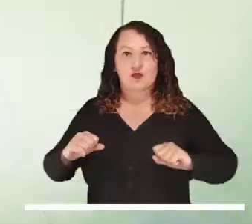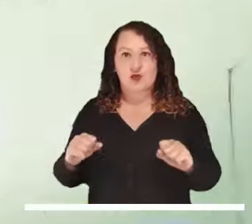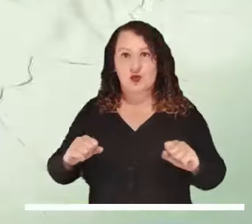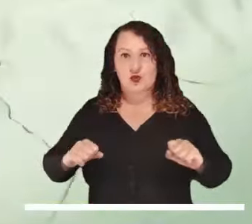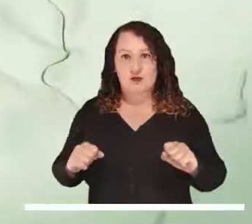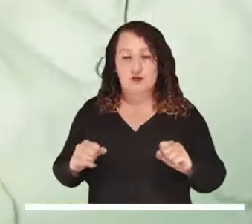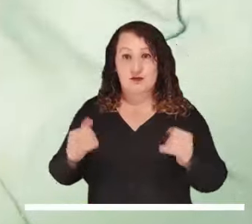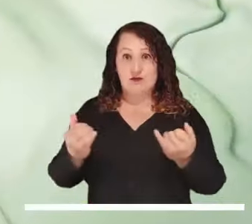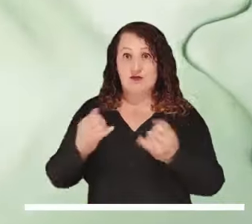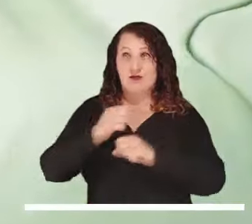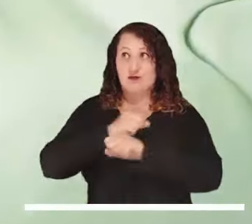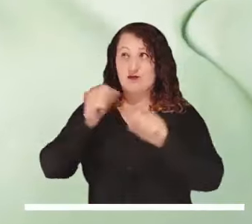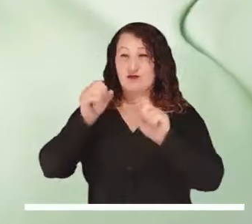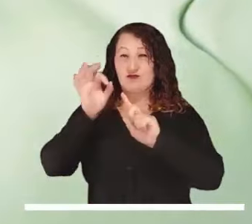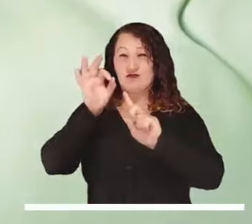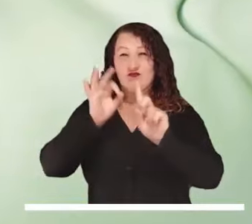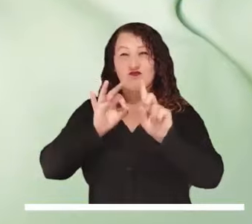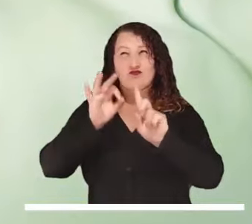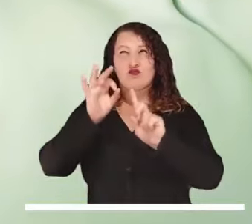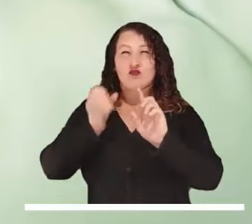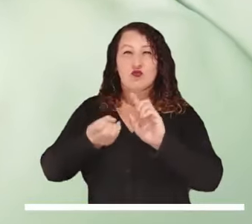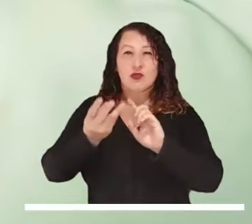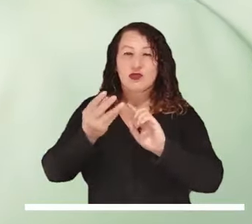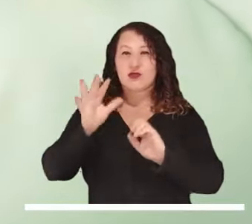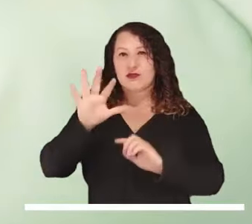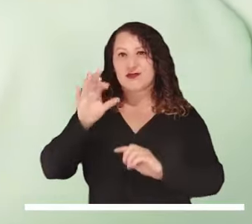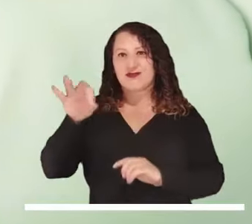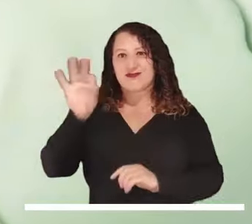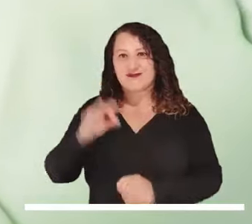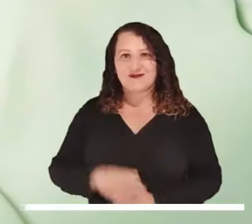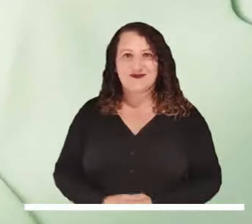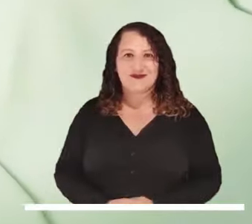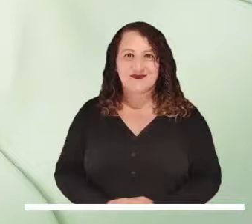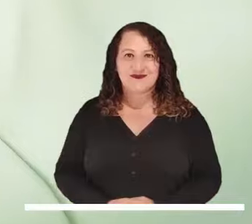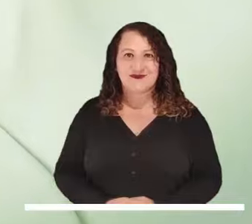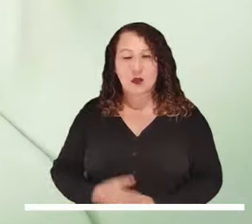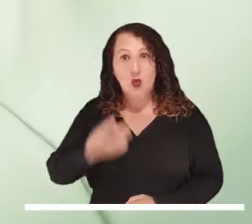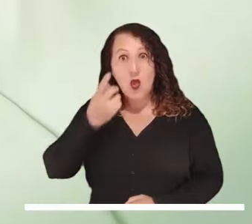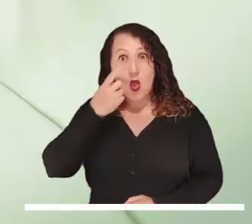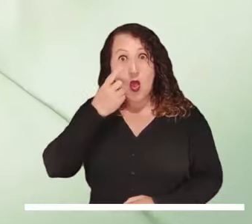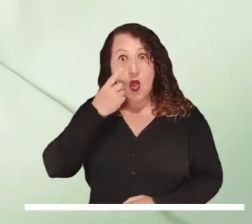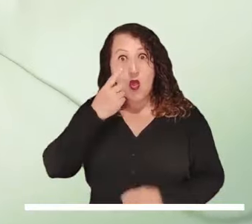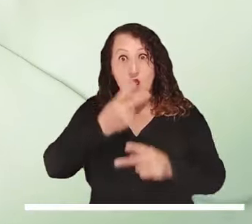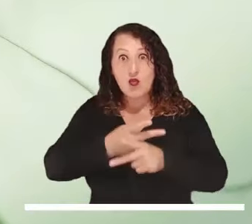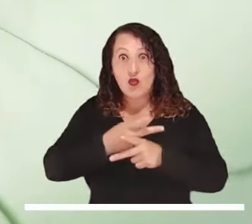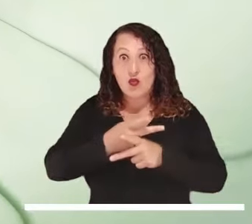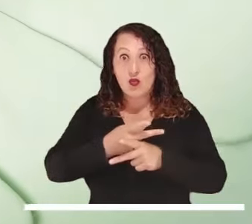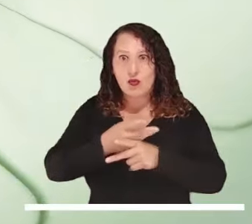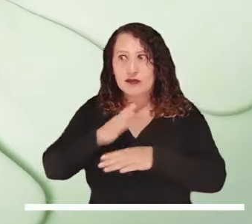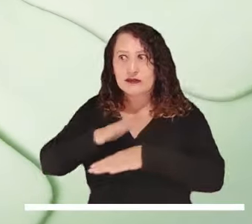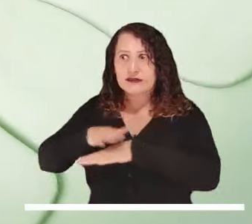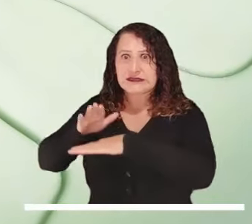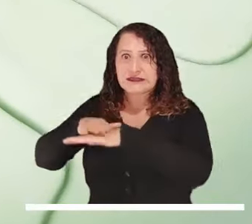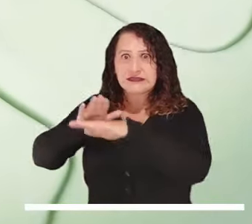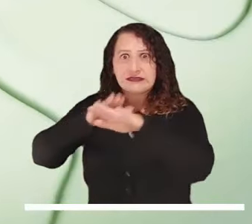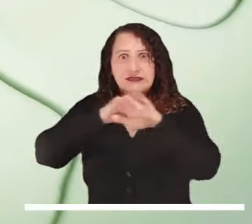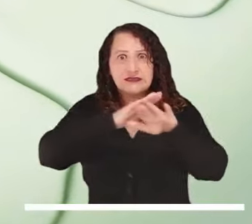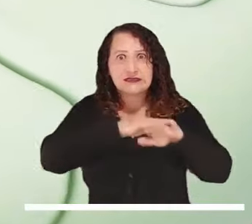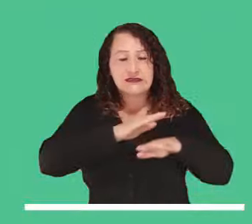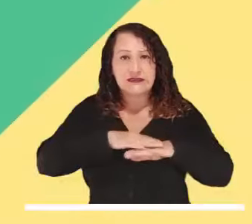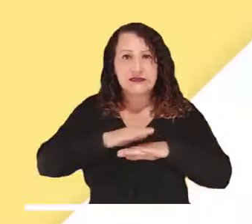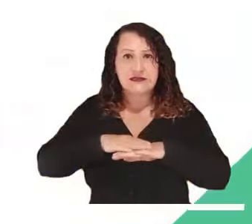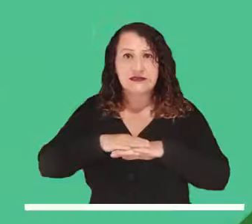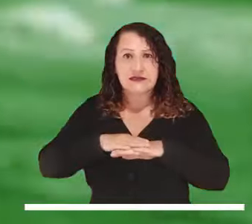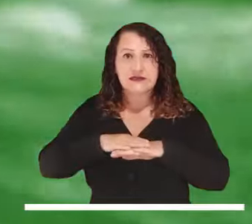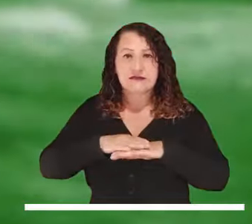Nubes parciales y tiempo seco se pronostican en Bogotá, donde la temperatura de la mañana rondaría los 5 grados.